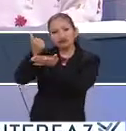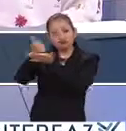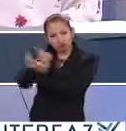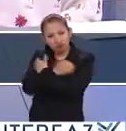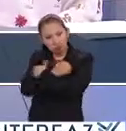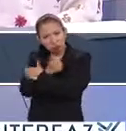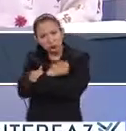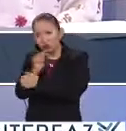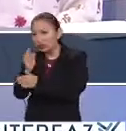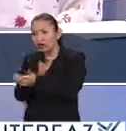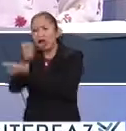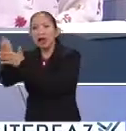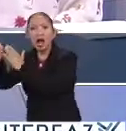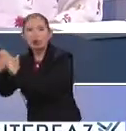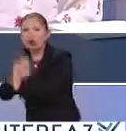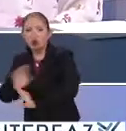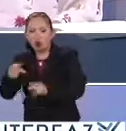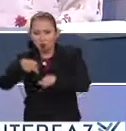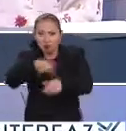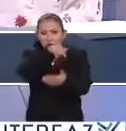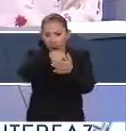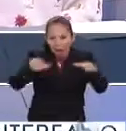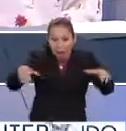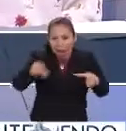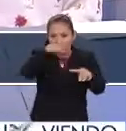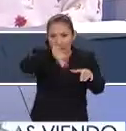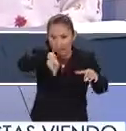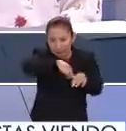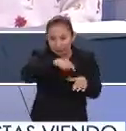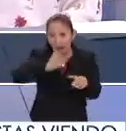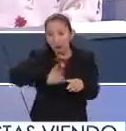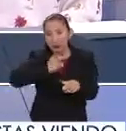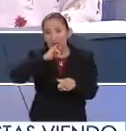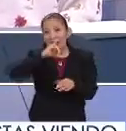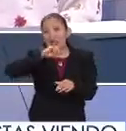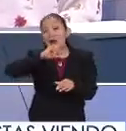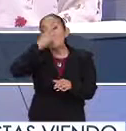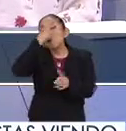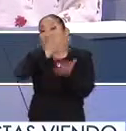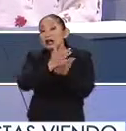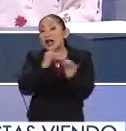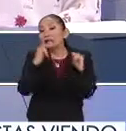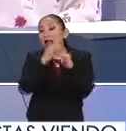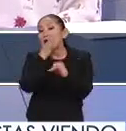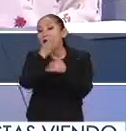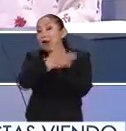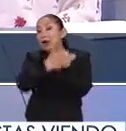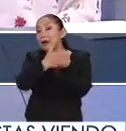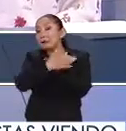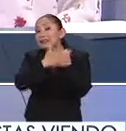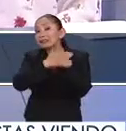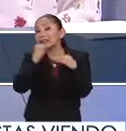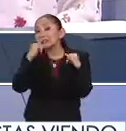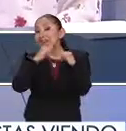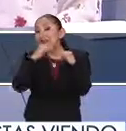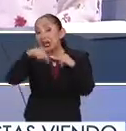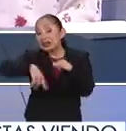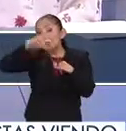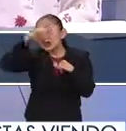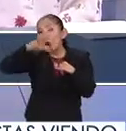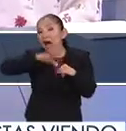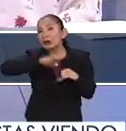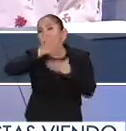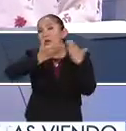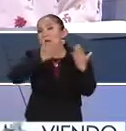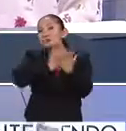educación básica a nuestros educandos y aprovechando también el INEA es la única institución educativa de este país que